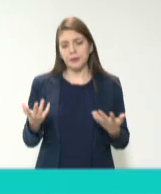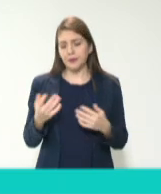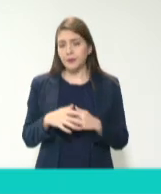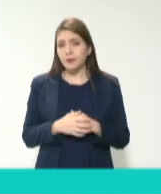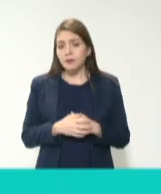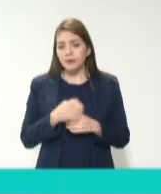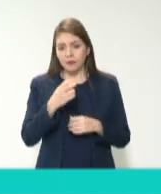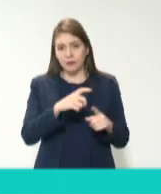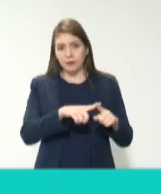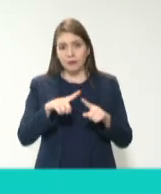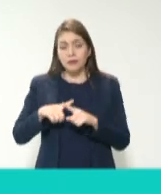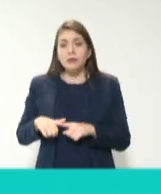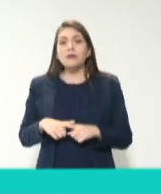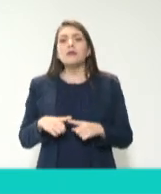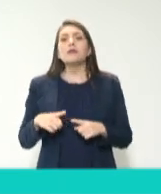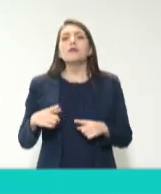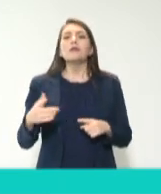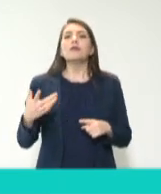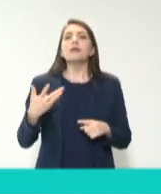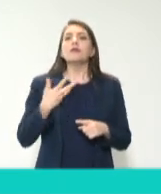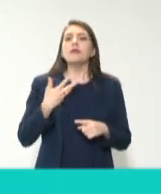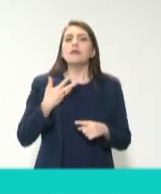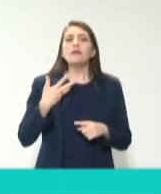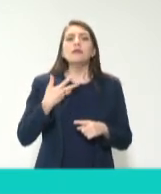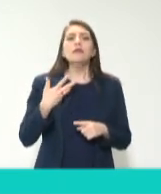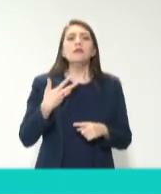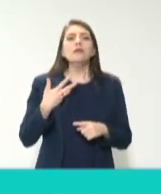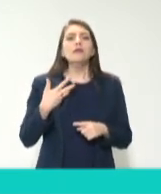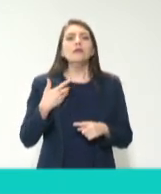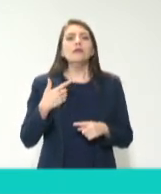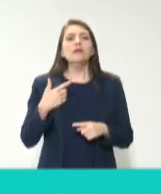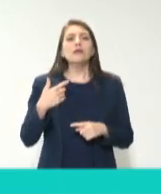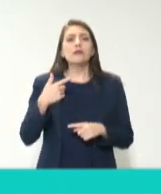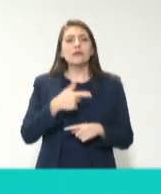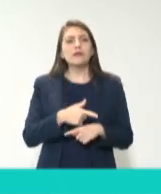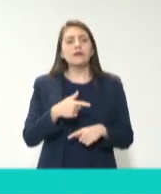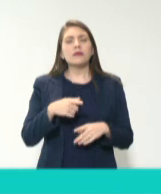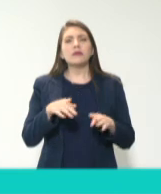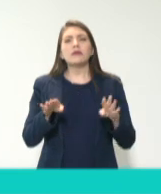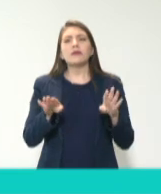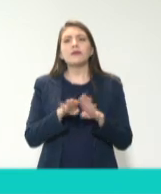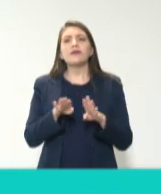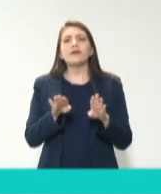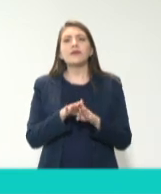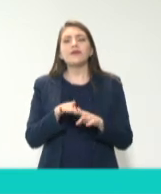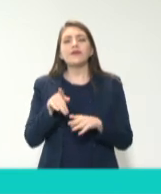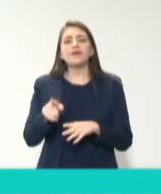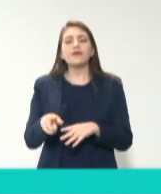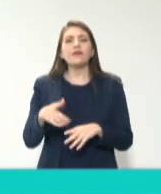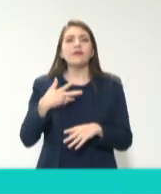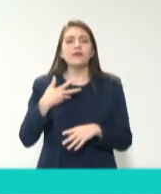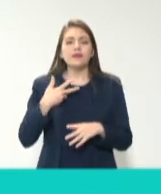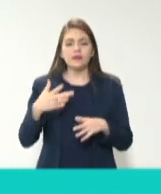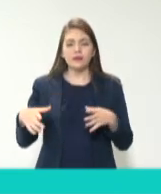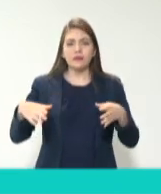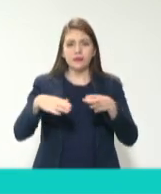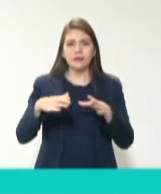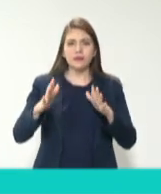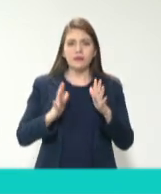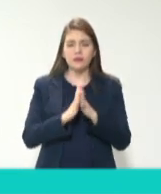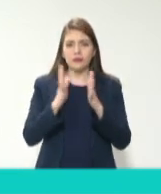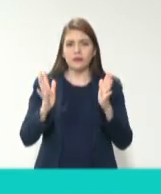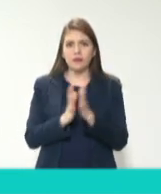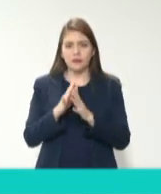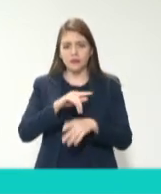entonces está el sistema en donde sí están estas siete sillas que está encabezada por el Comité de Participación Ciudadana,